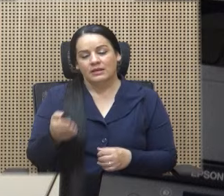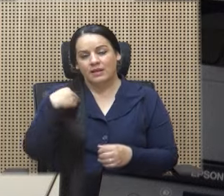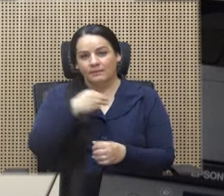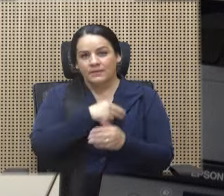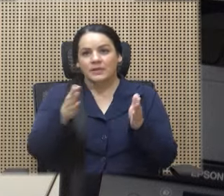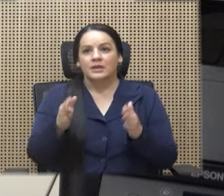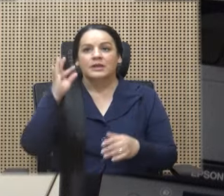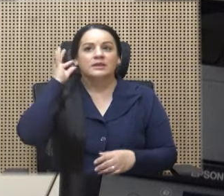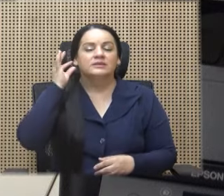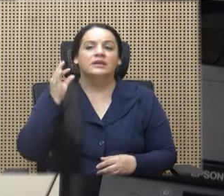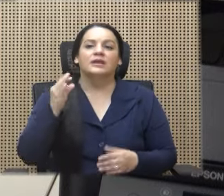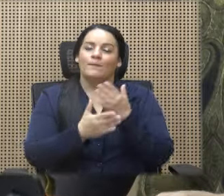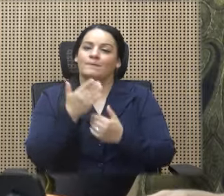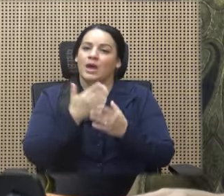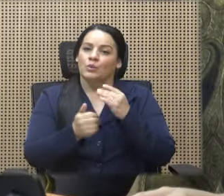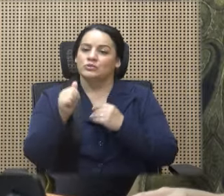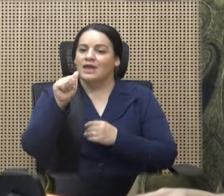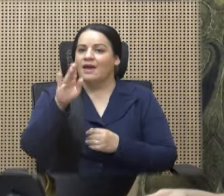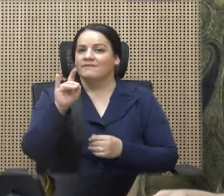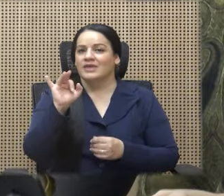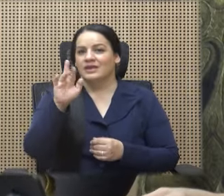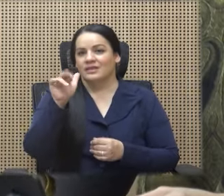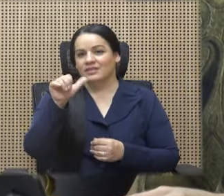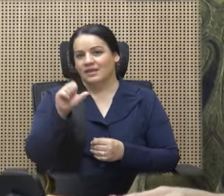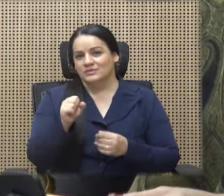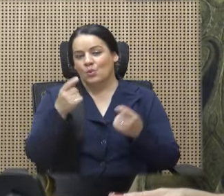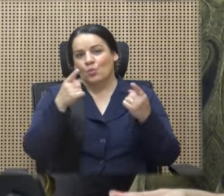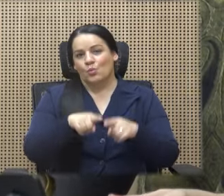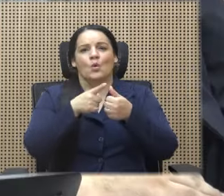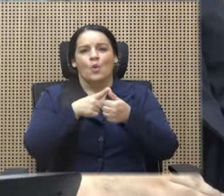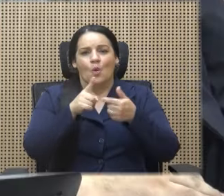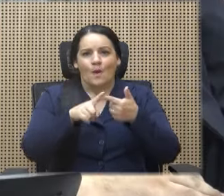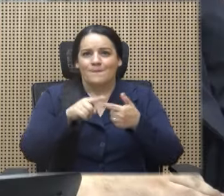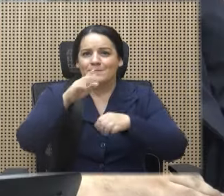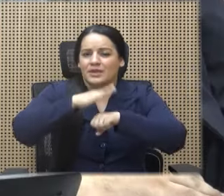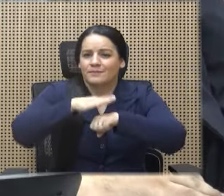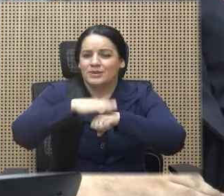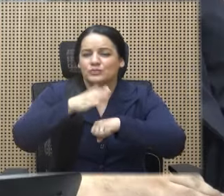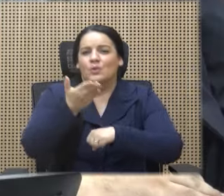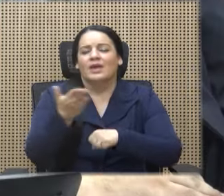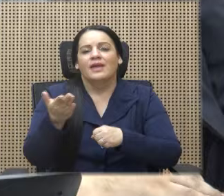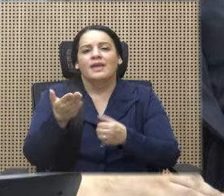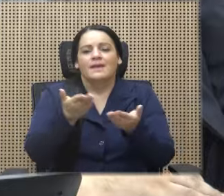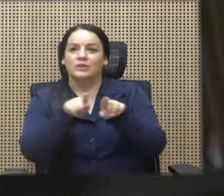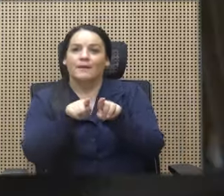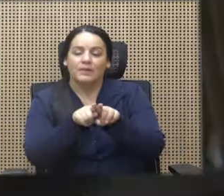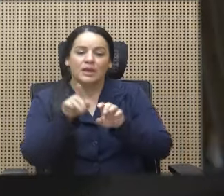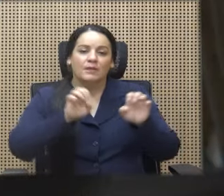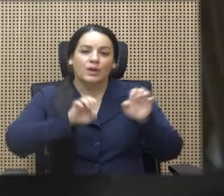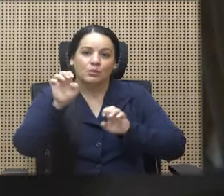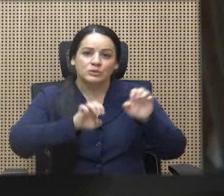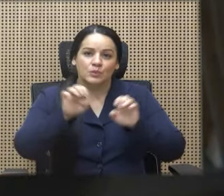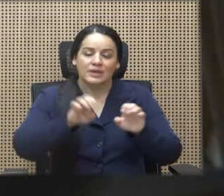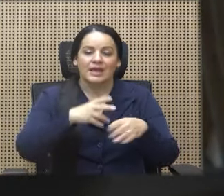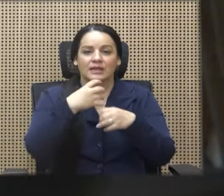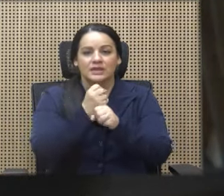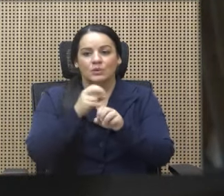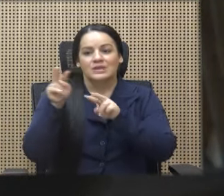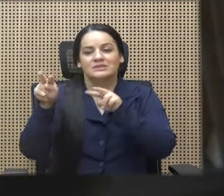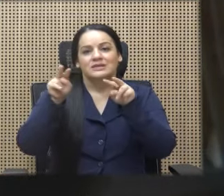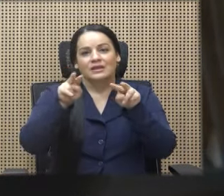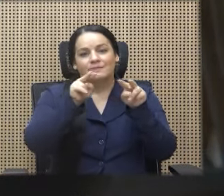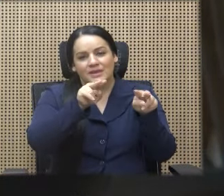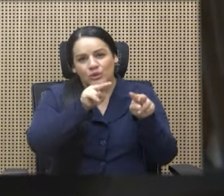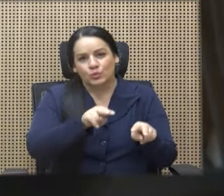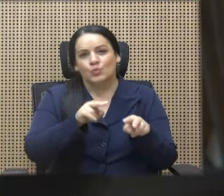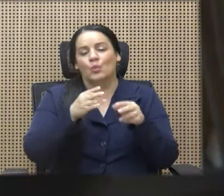ante la Comisión Permanente Especial de Discapacidad y Adulto Mayor quien se refirió a este tema. La jerarca explicó que una